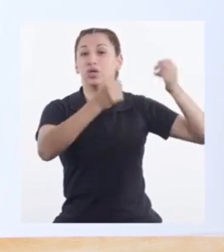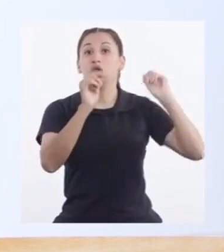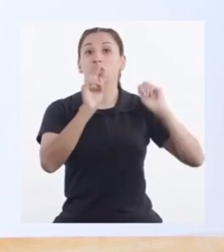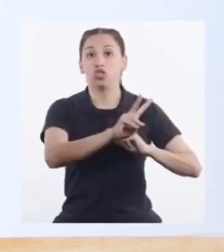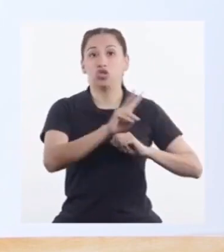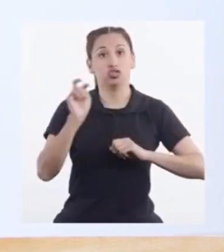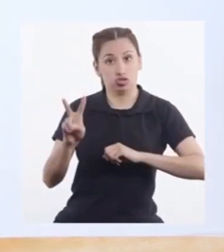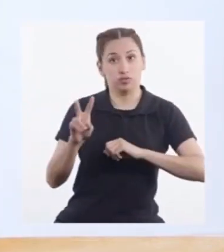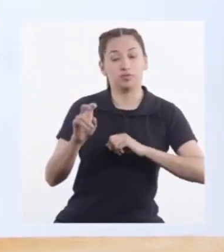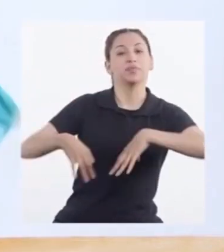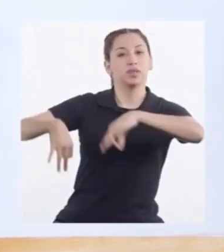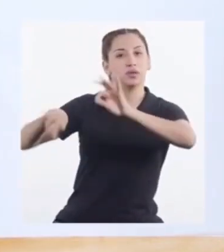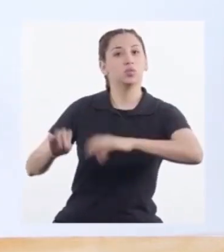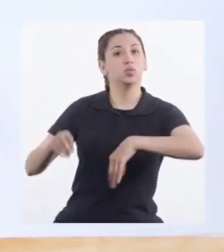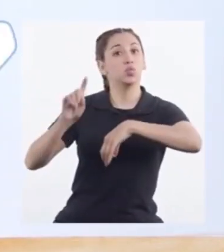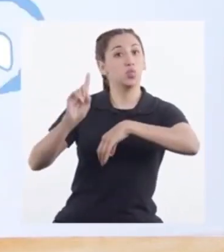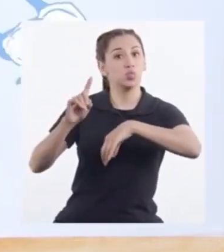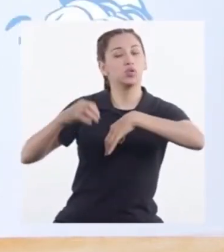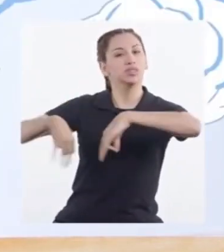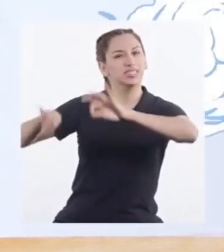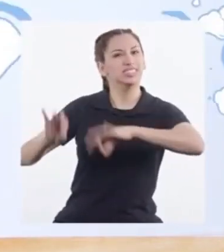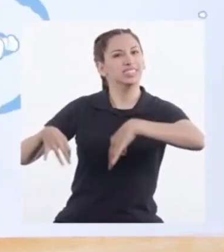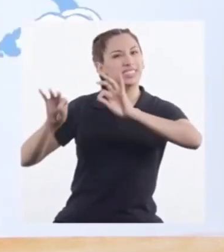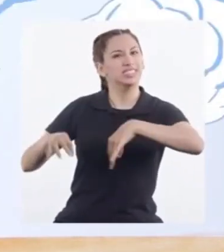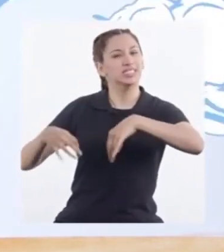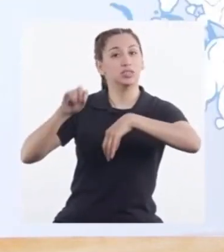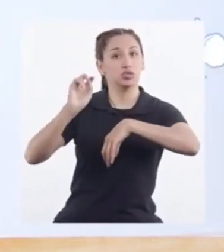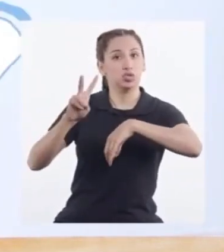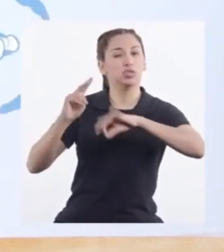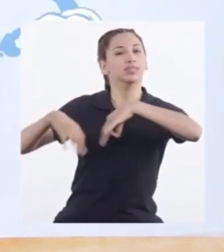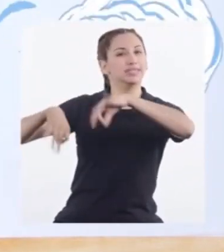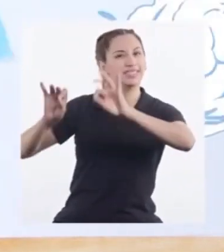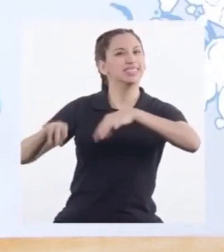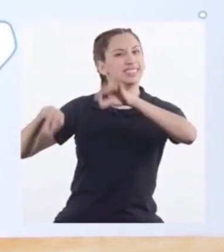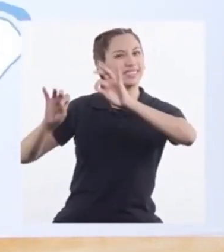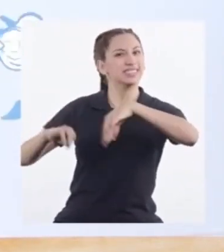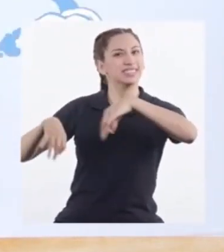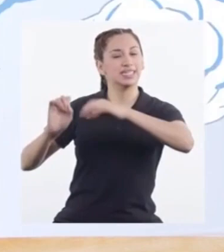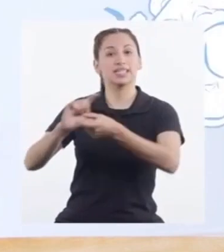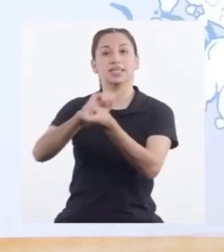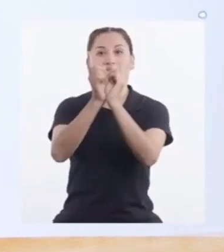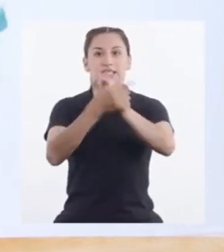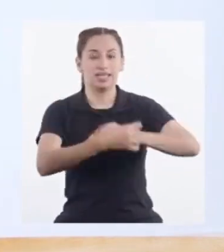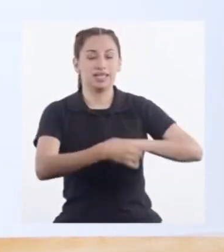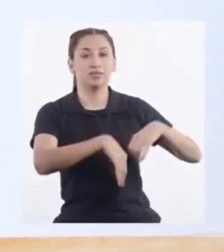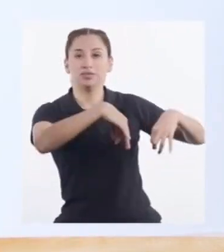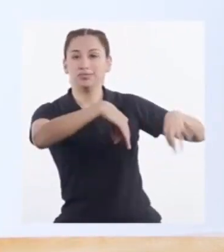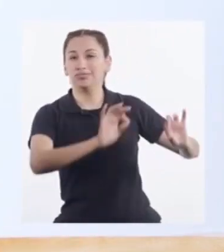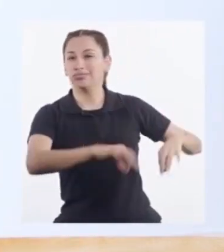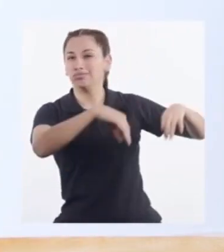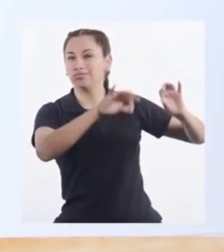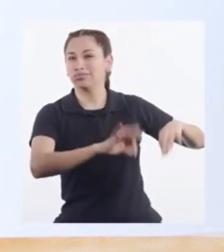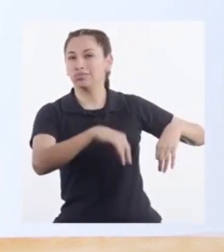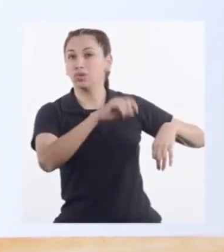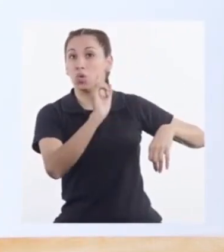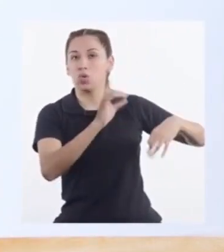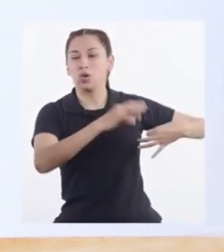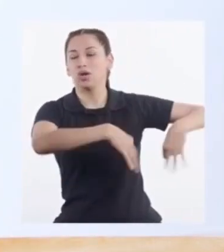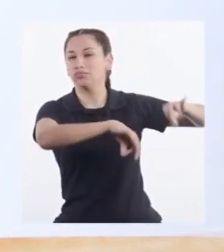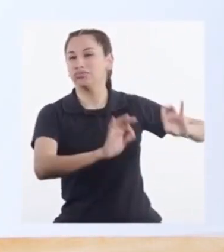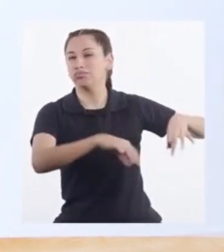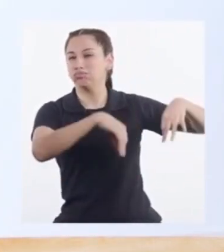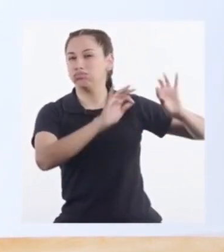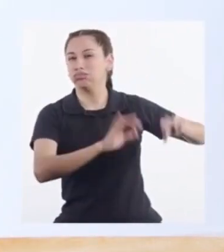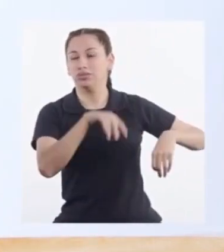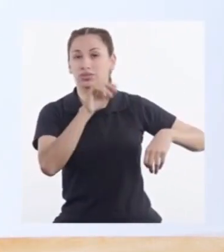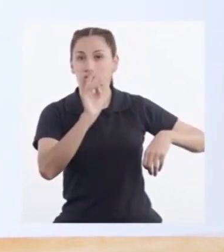Dos Lo hacemos de nuevo Va Y uno Eso de otra manera Eso es Y cambio de lado Va Eso